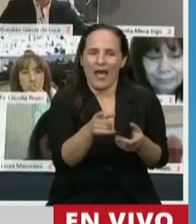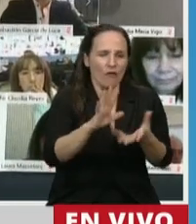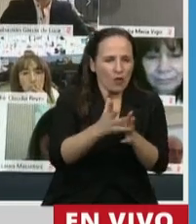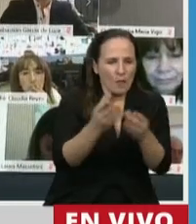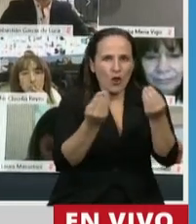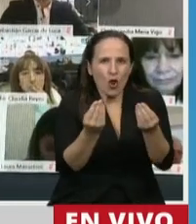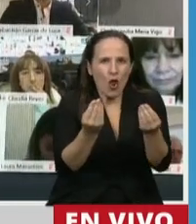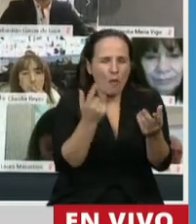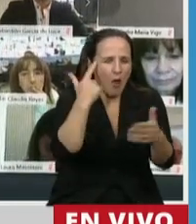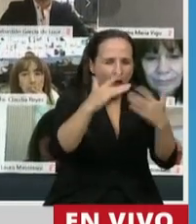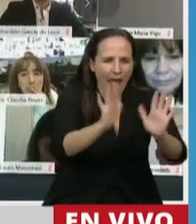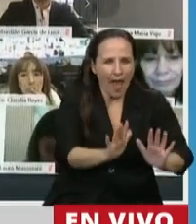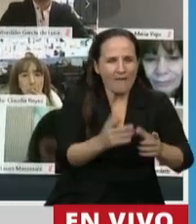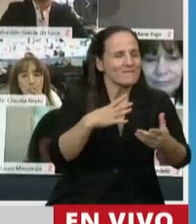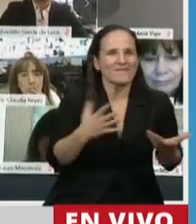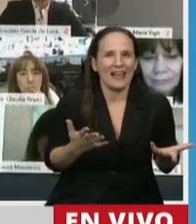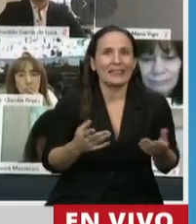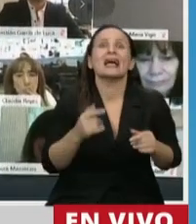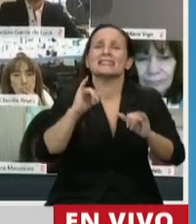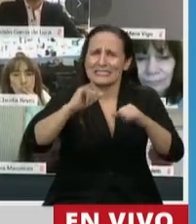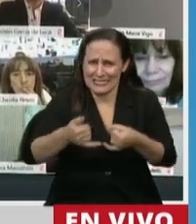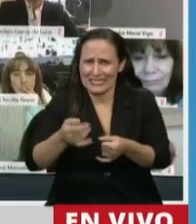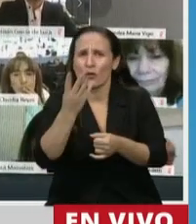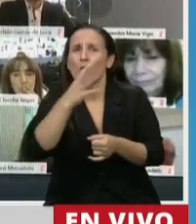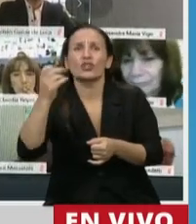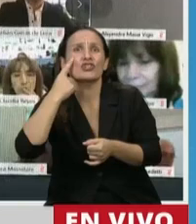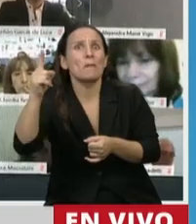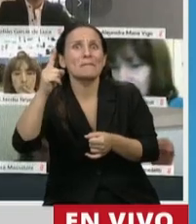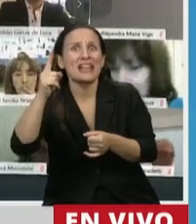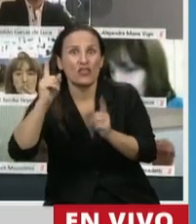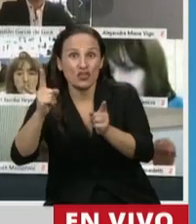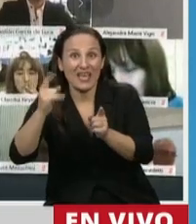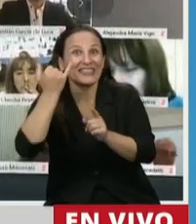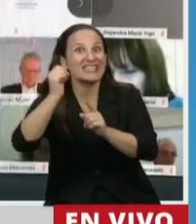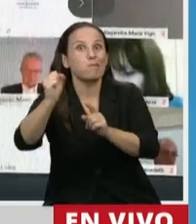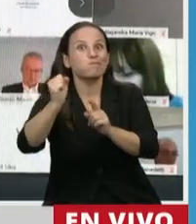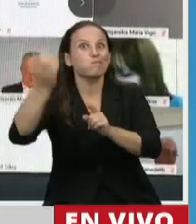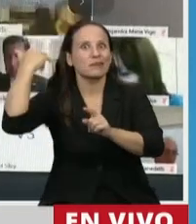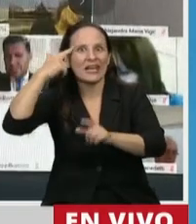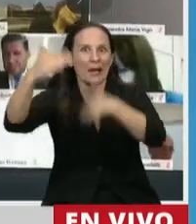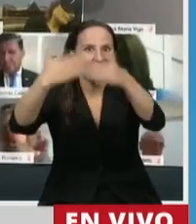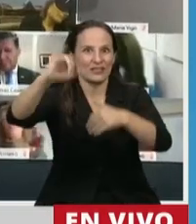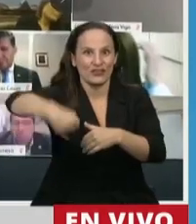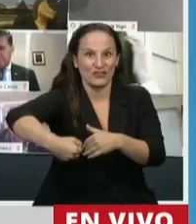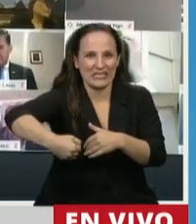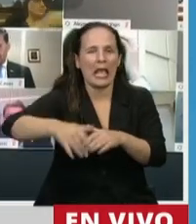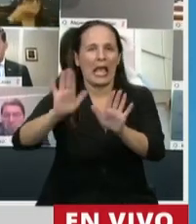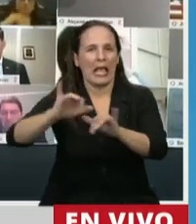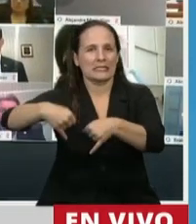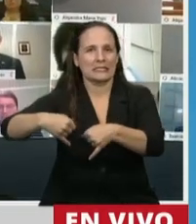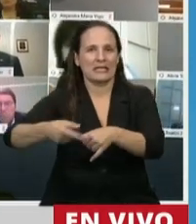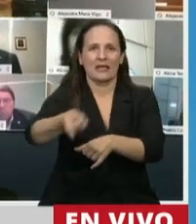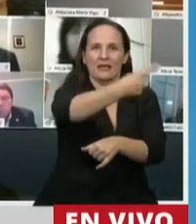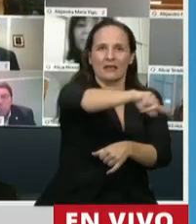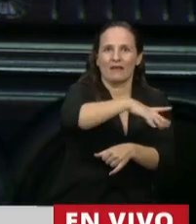herramientas de capacitación, excepto estos 400.000 docentes que lograron comenzar con este tipo de herramientas.